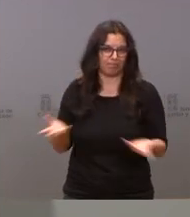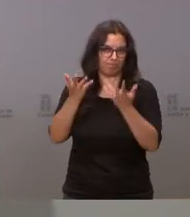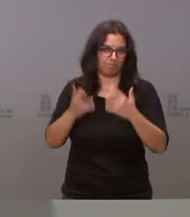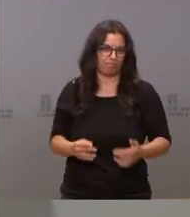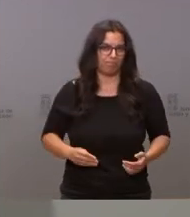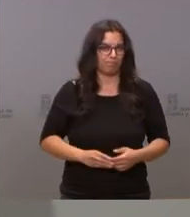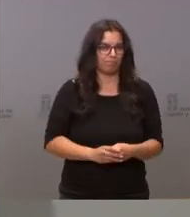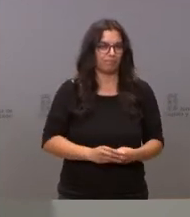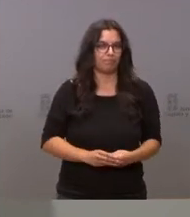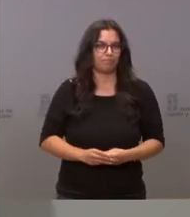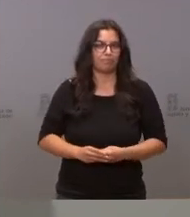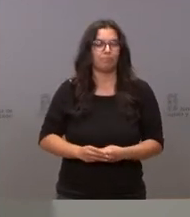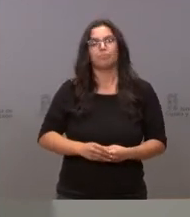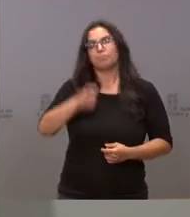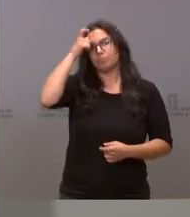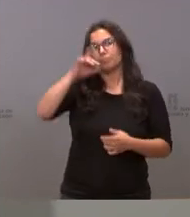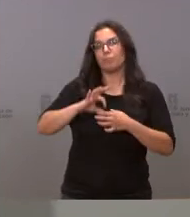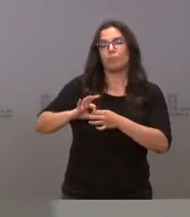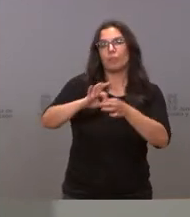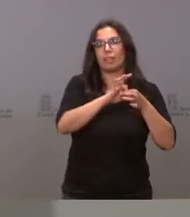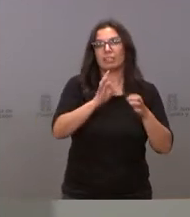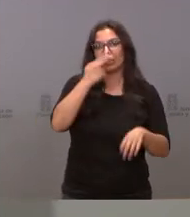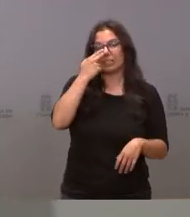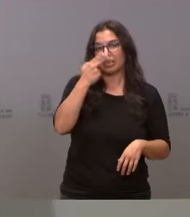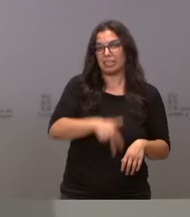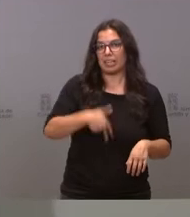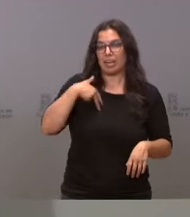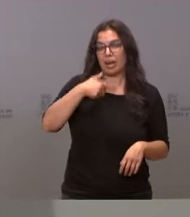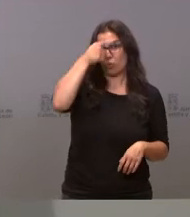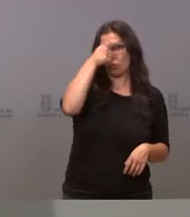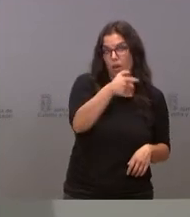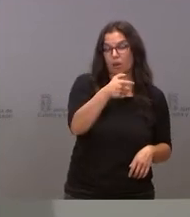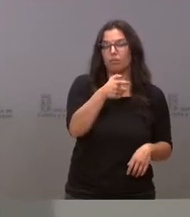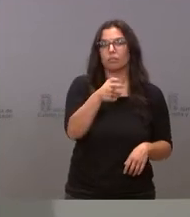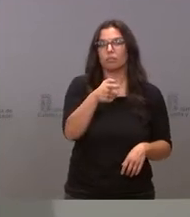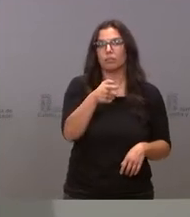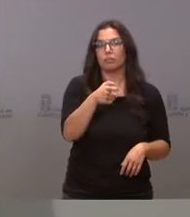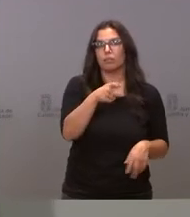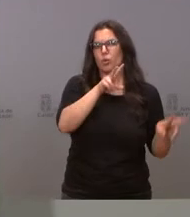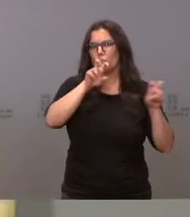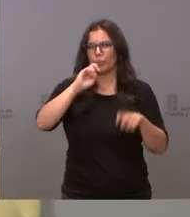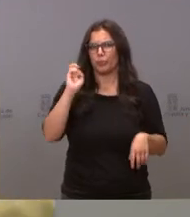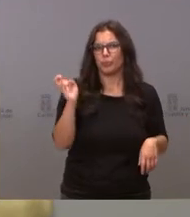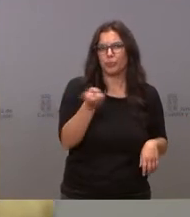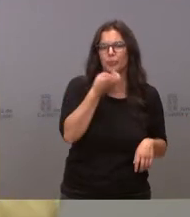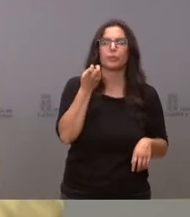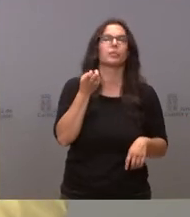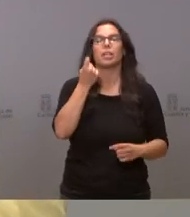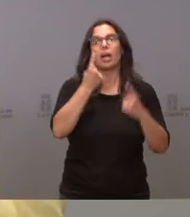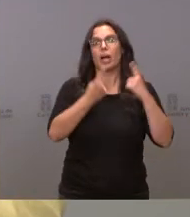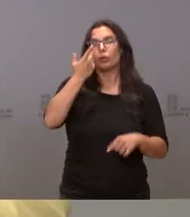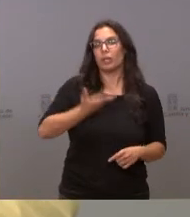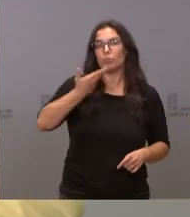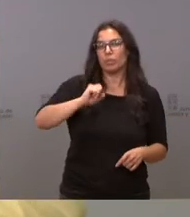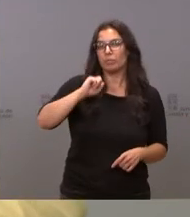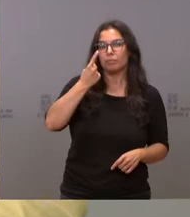Las mancomunidades de interés general rural tienen, entre las novedades, una de las novedades más importantes frente a las